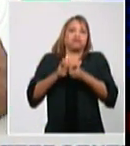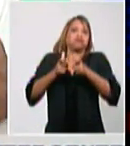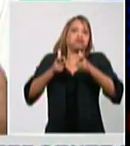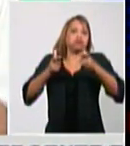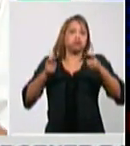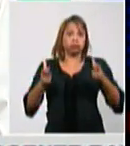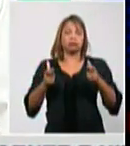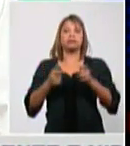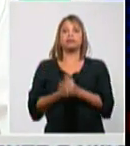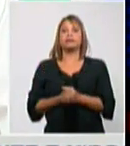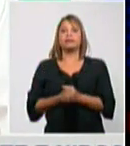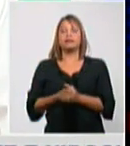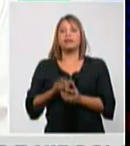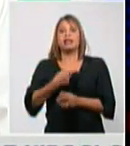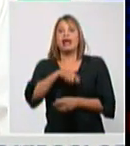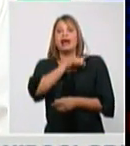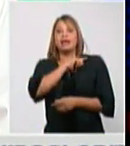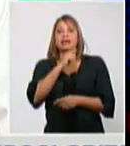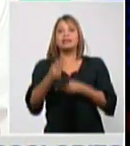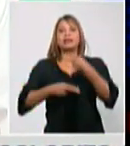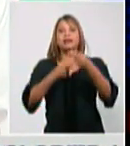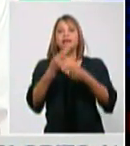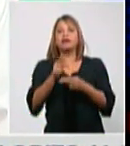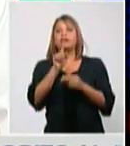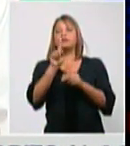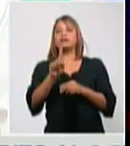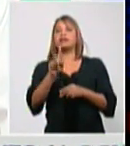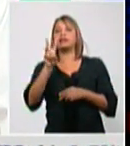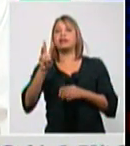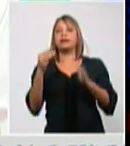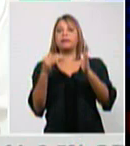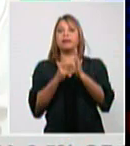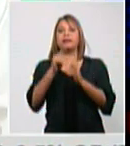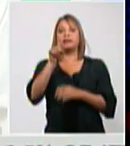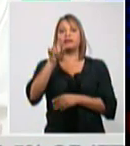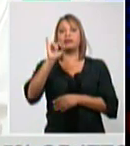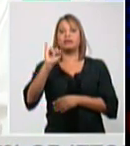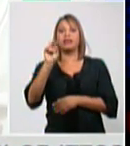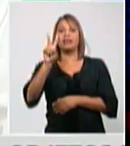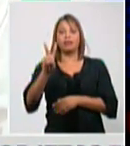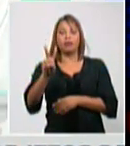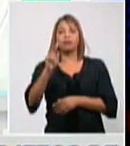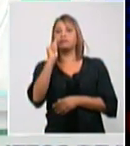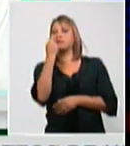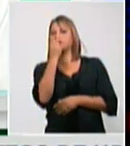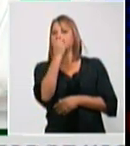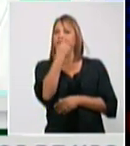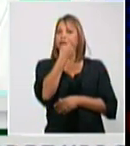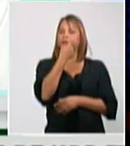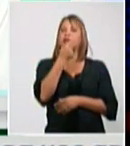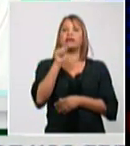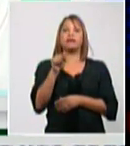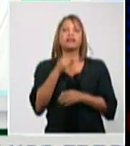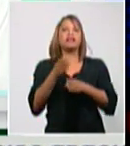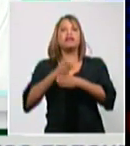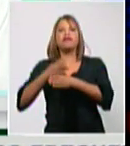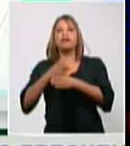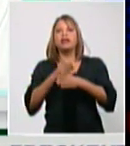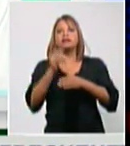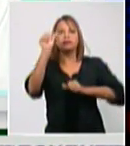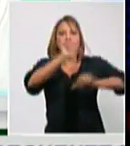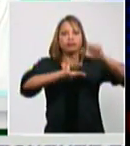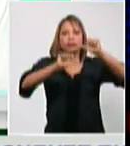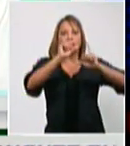Ayer se procesaron 13.162 muestras en los diferentes laboratorios